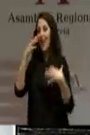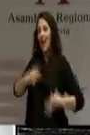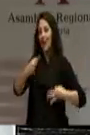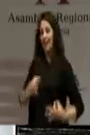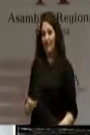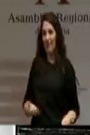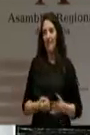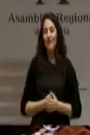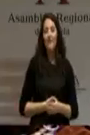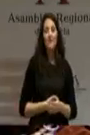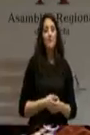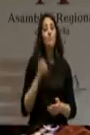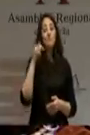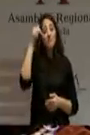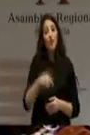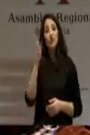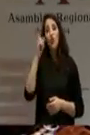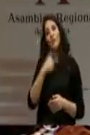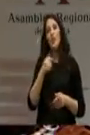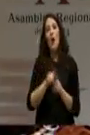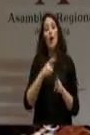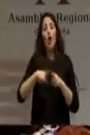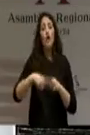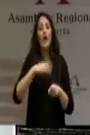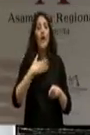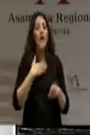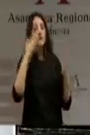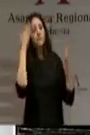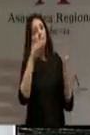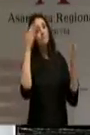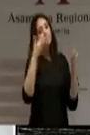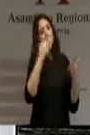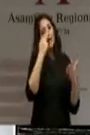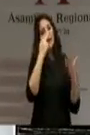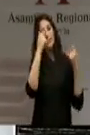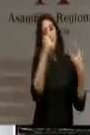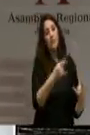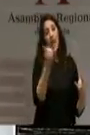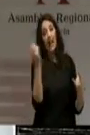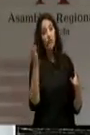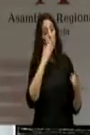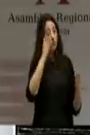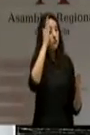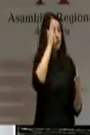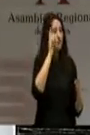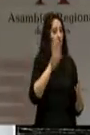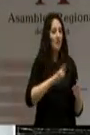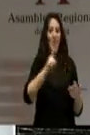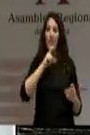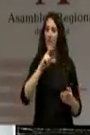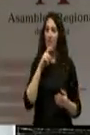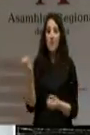Cuando uno solo oye lo que quiere, es muy difícil que se entere de lo que dicen los otros. Es muy difícil que se entere.